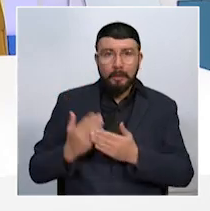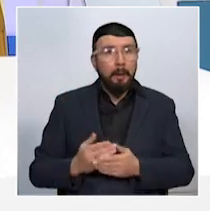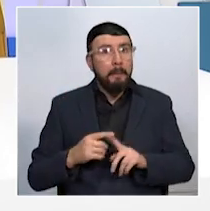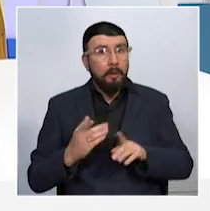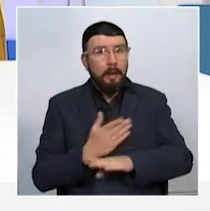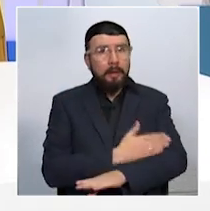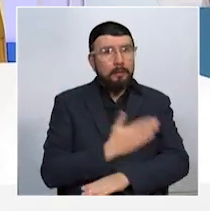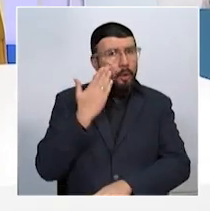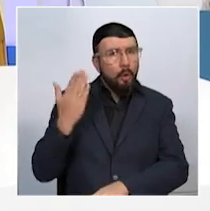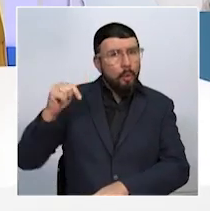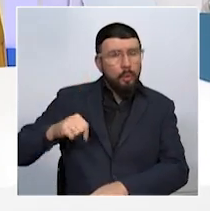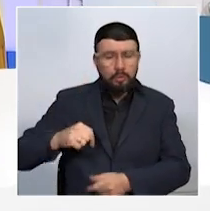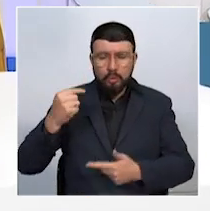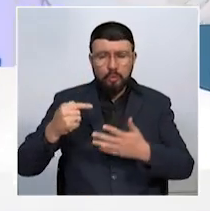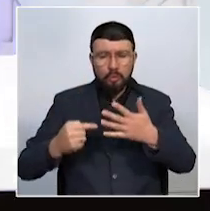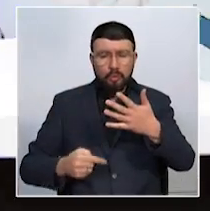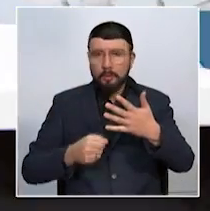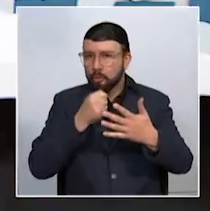titulares de los hechos más importantes del momento.